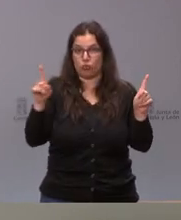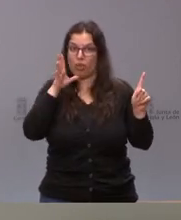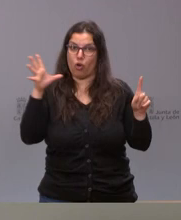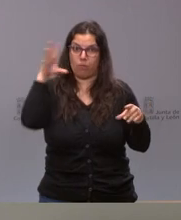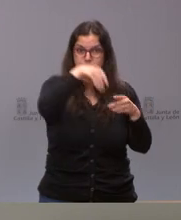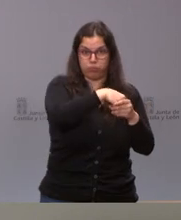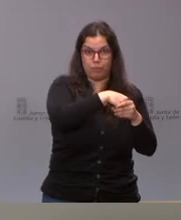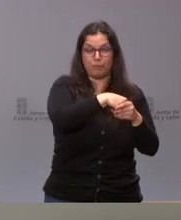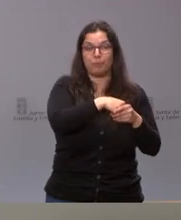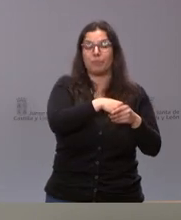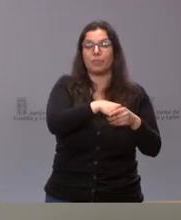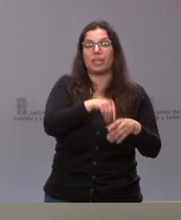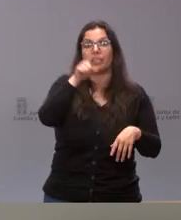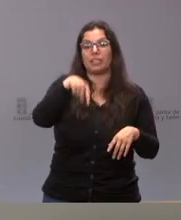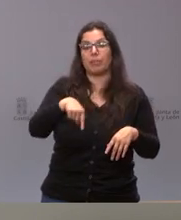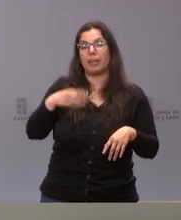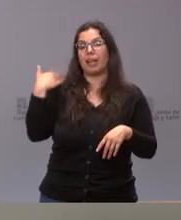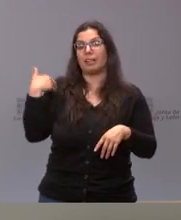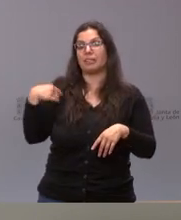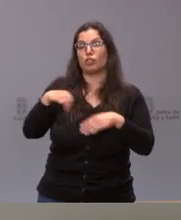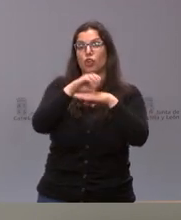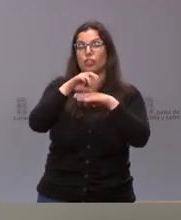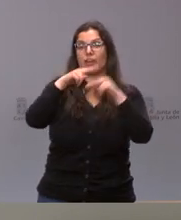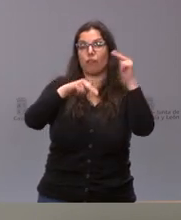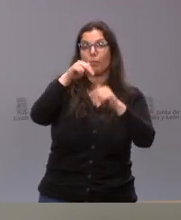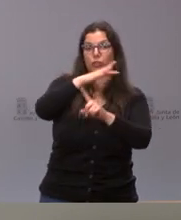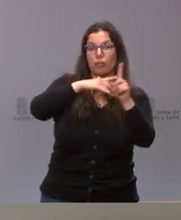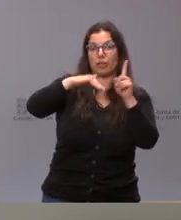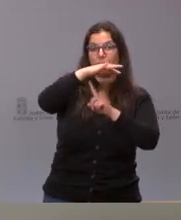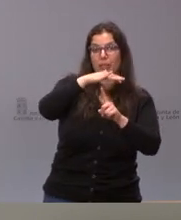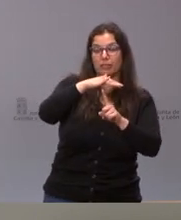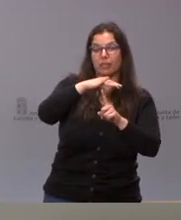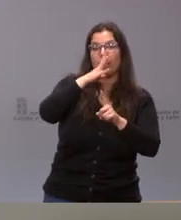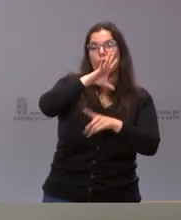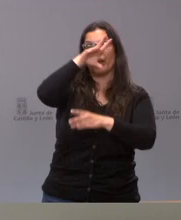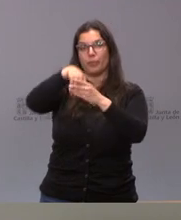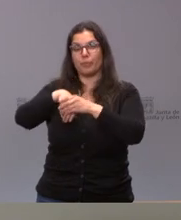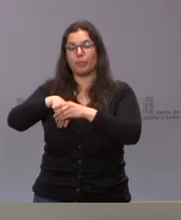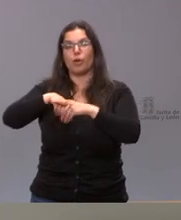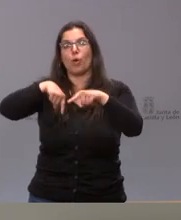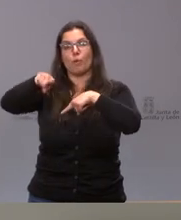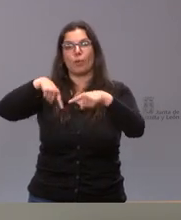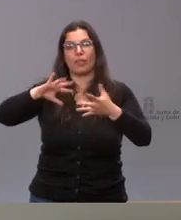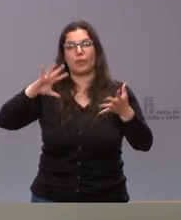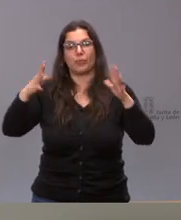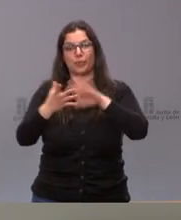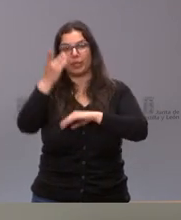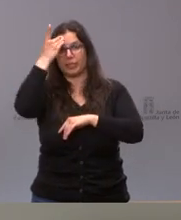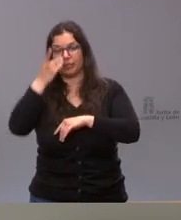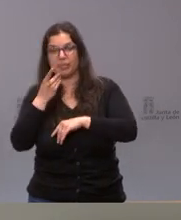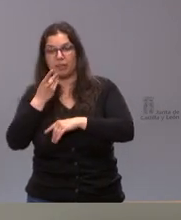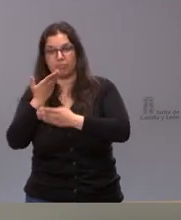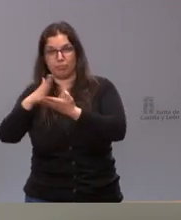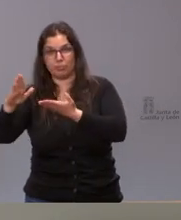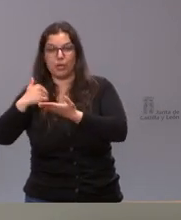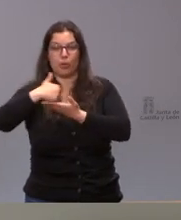esta división de la antigua consejería de fomento y medio ambiente en una consejería de movilidad y transformación digital y en una consejería de medio ambiente